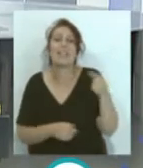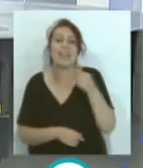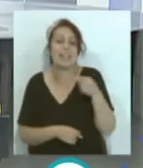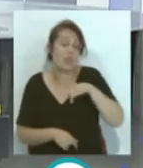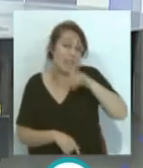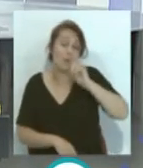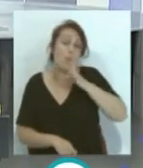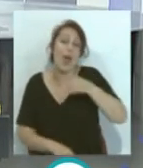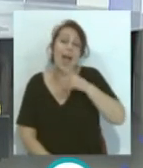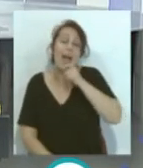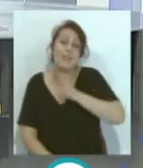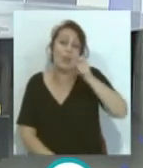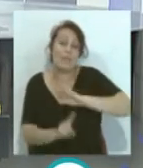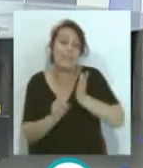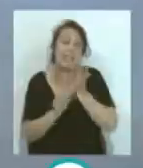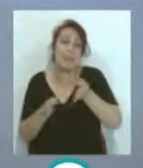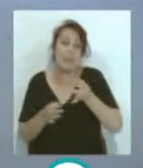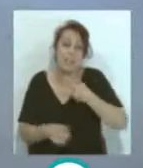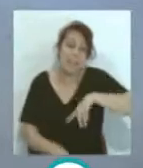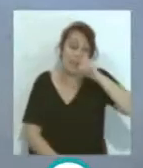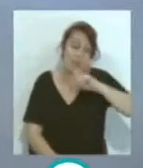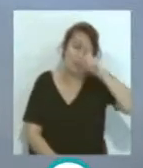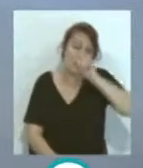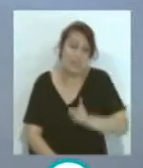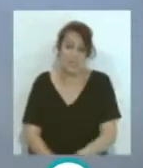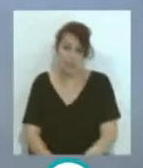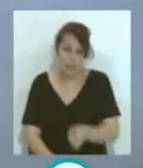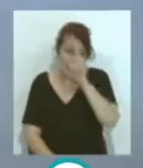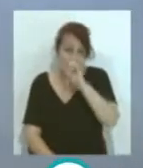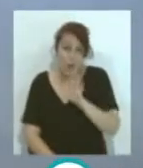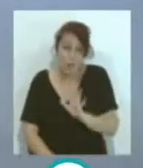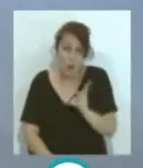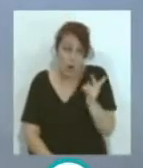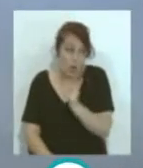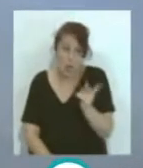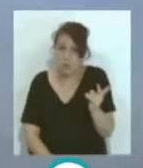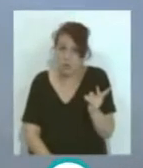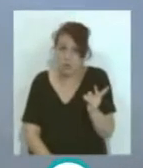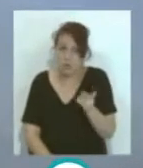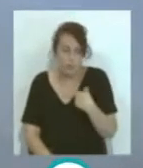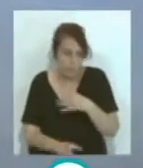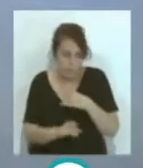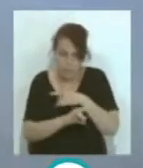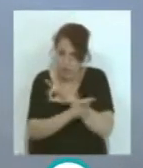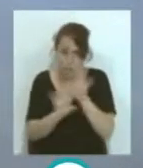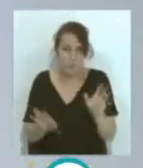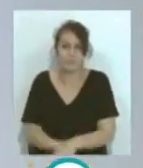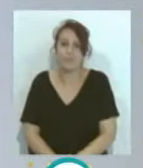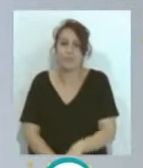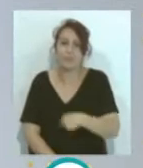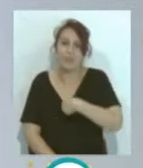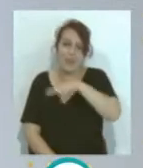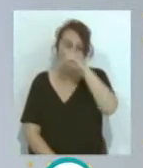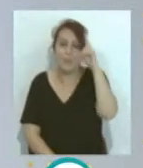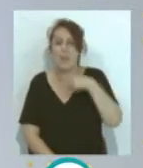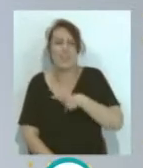este año... los árbitros... ...yo no sé, este año no... ...no sé... ...pero entre los dos indiscutiblemente... ...tengo claro... ...¿Madre y Fabra?